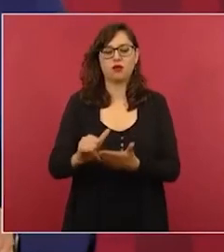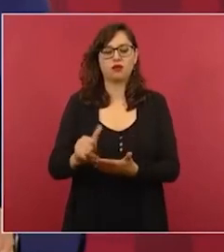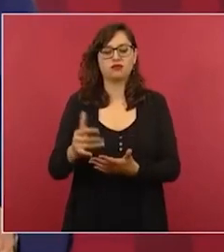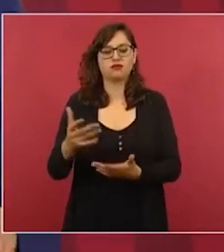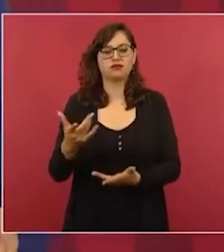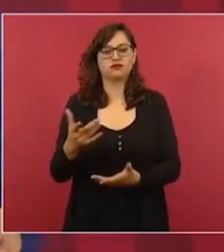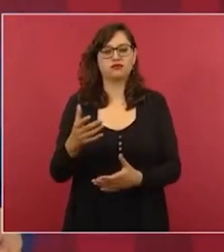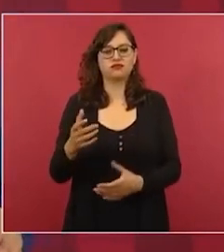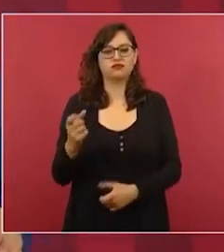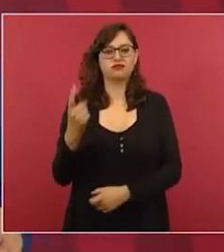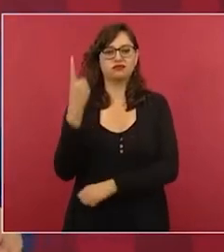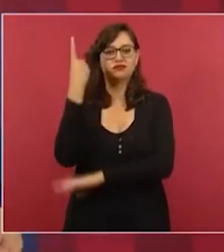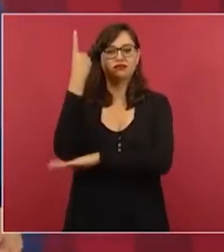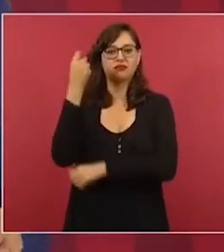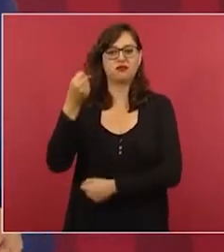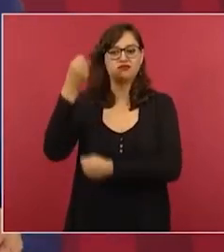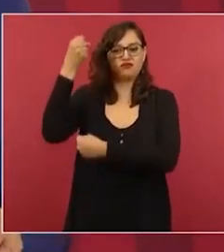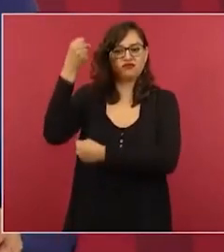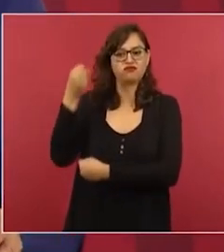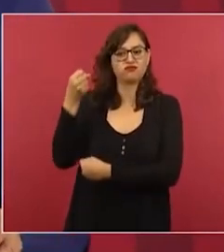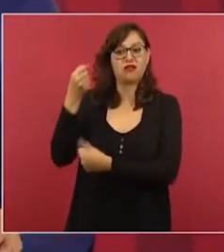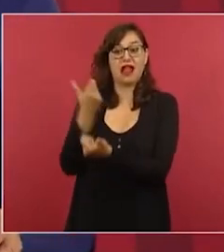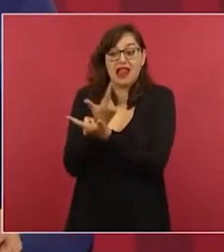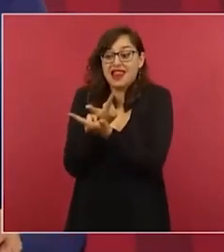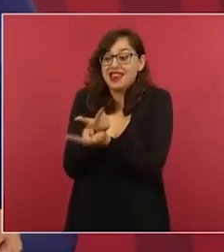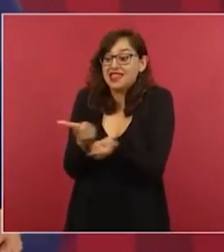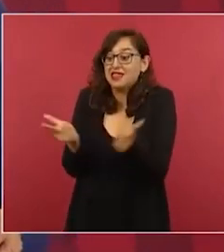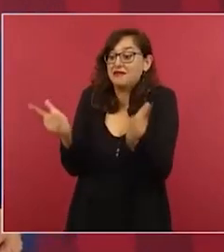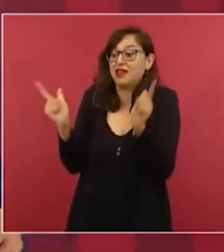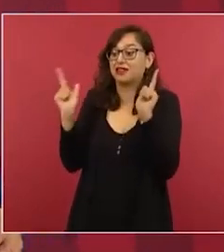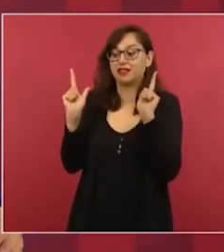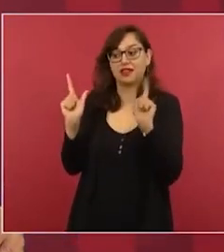se va a poner verde de coraje